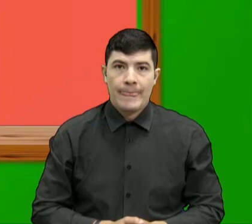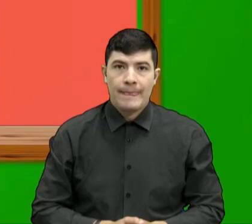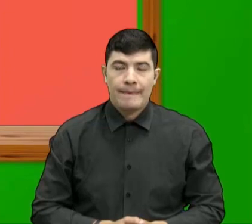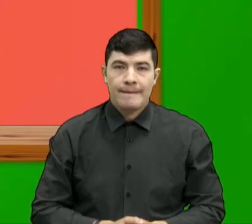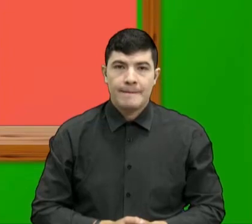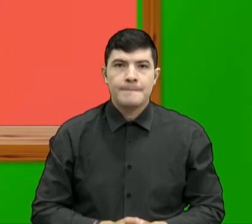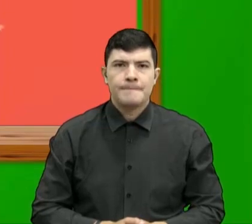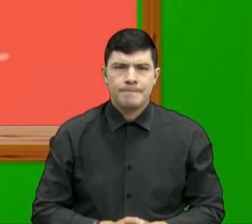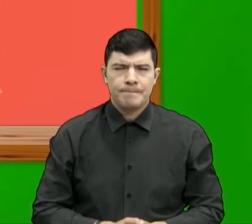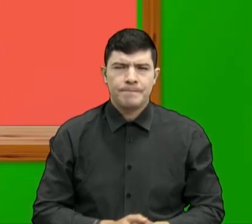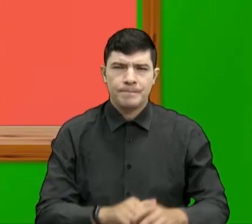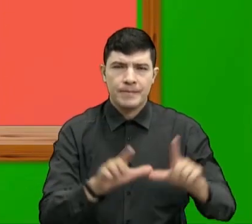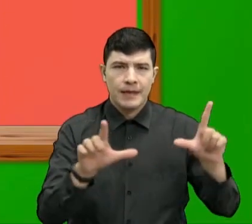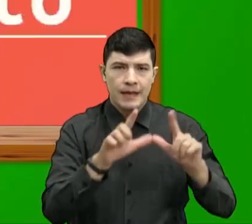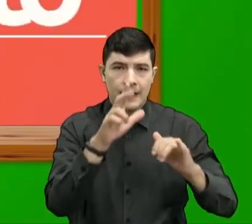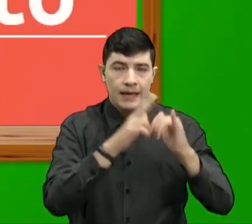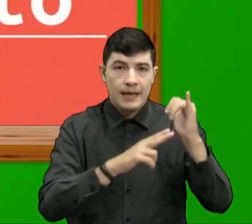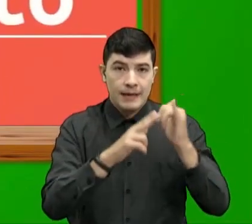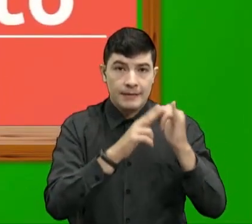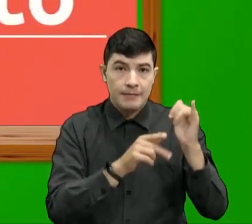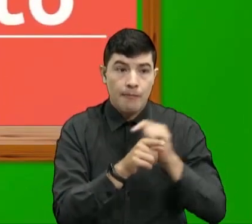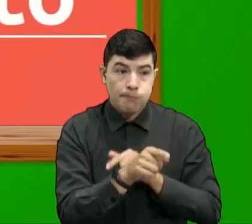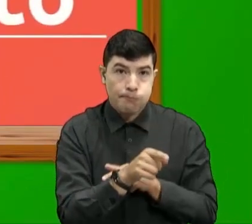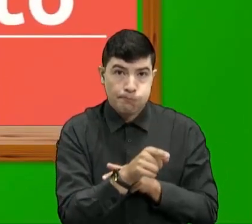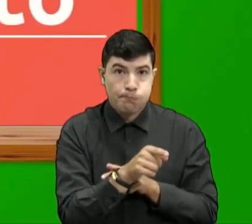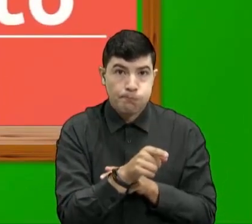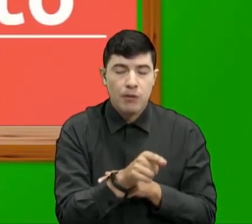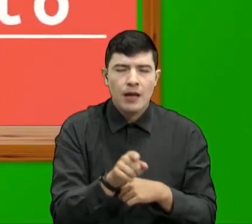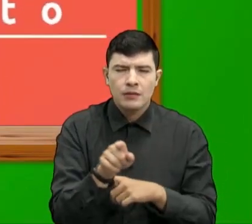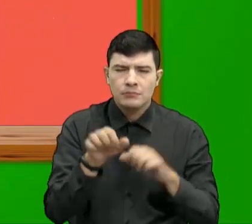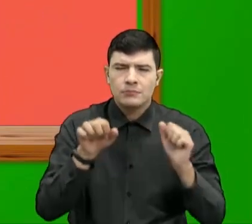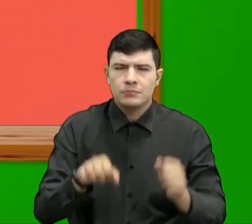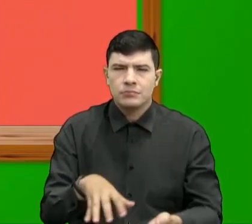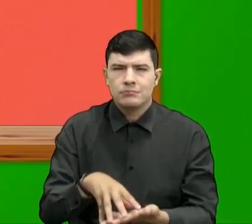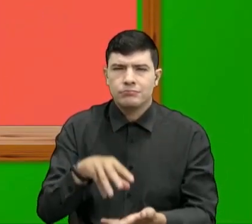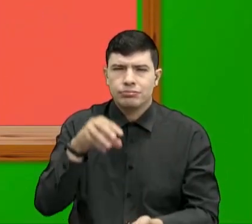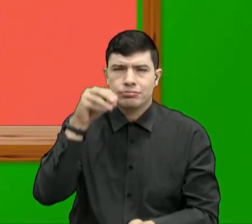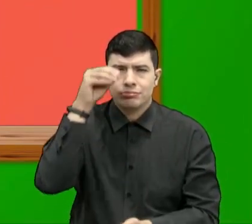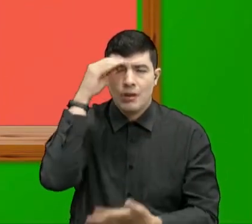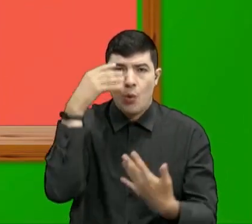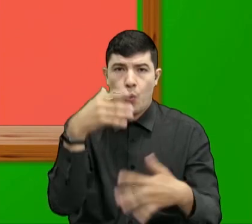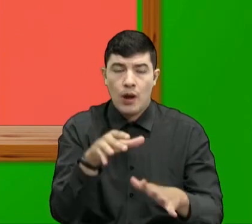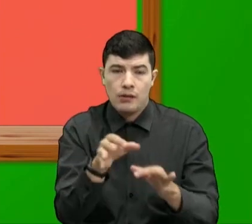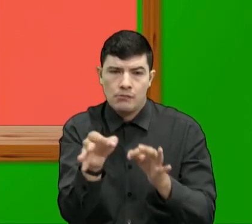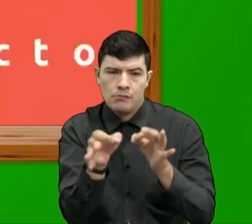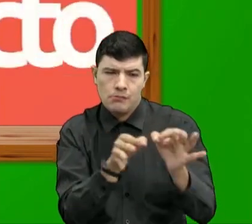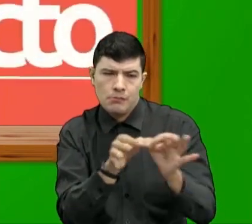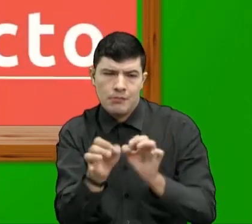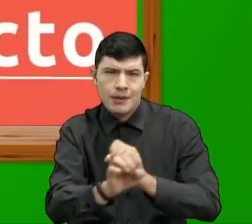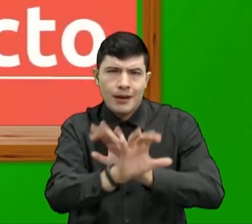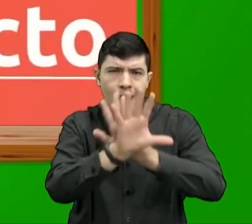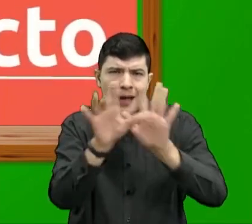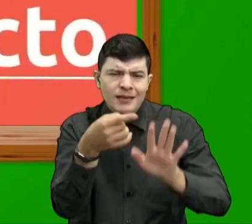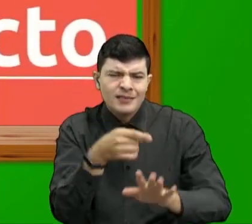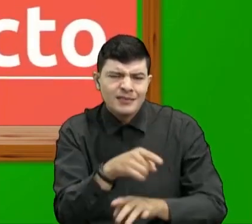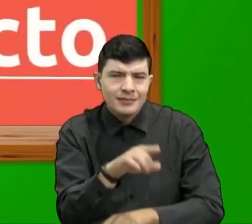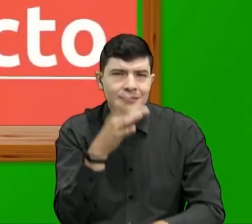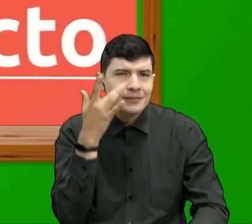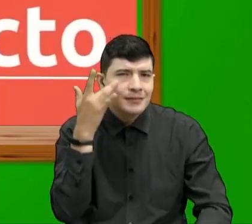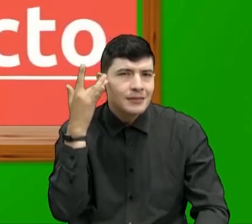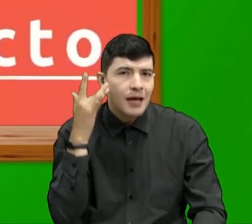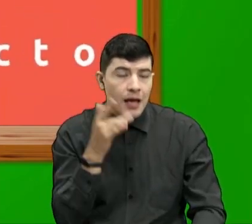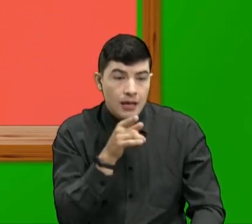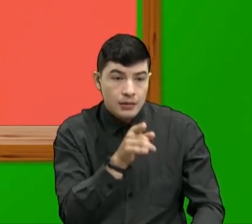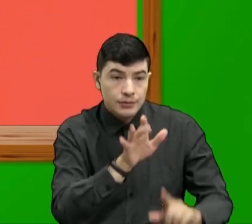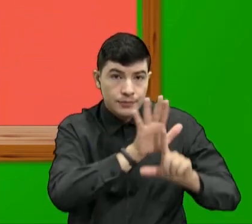En el canal Smile and Learn Español vas a ver una explicación súper genial sobre los sentidos. En